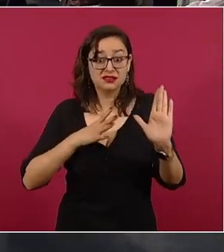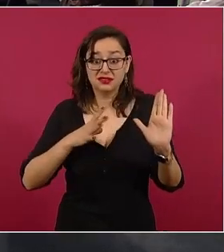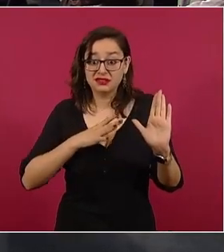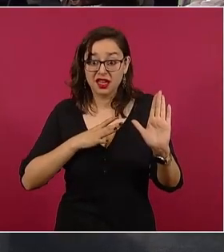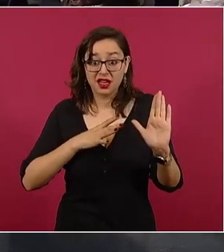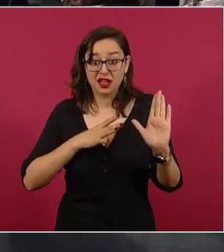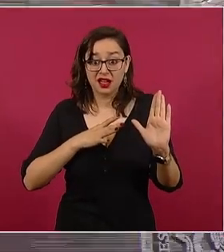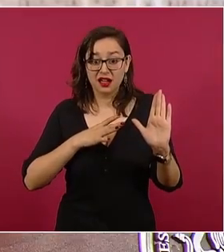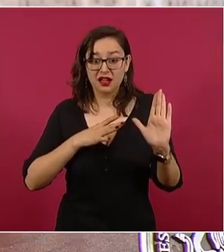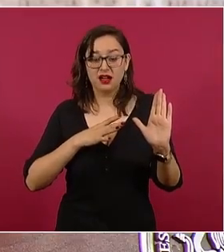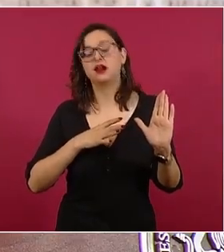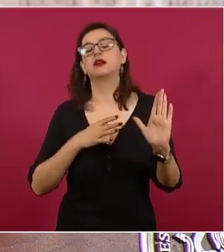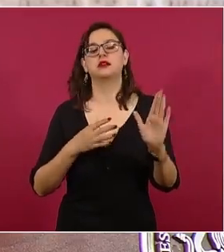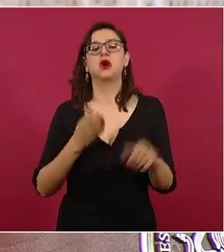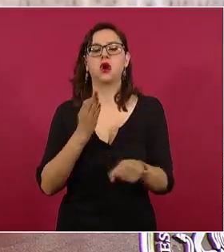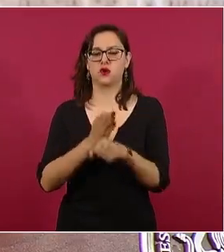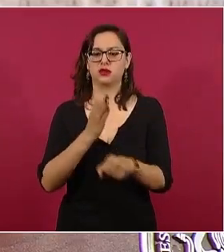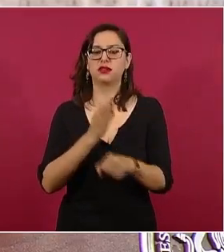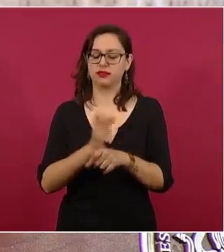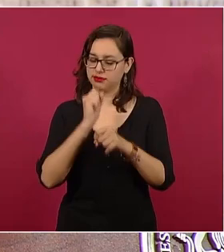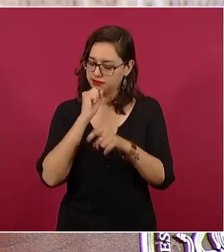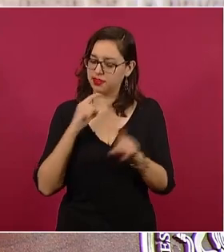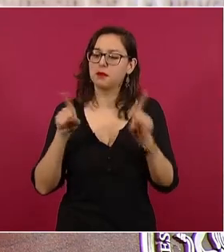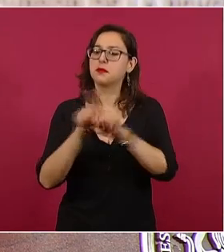Y ahora lo voy a poner también.